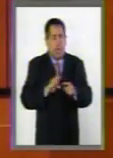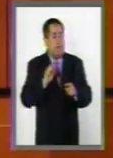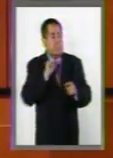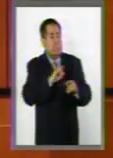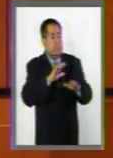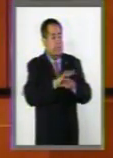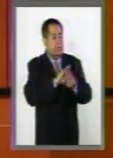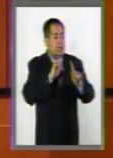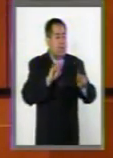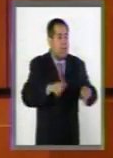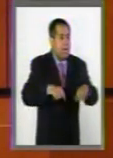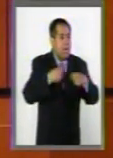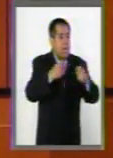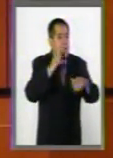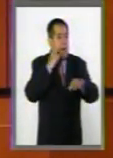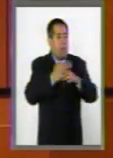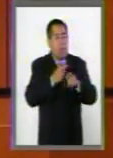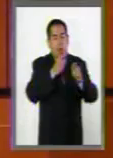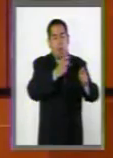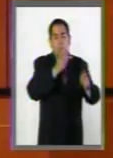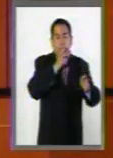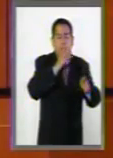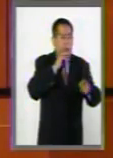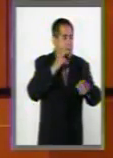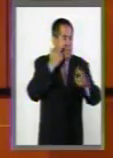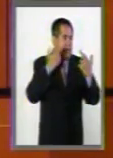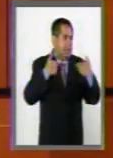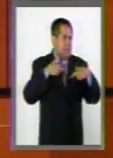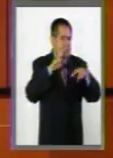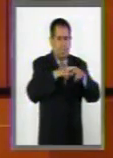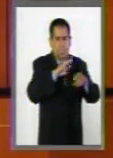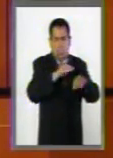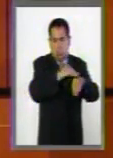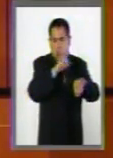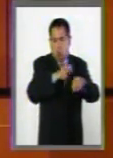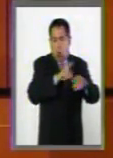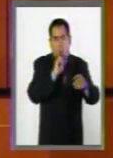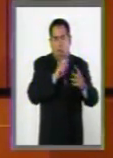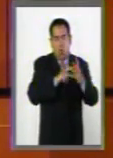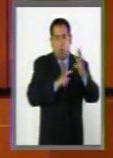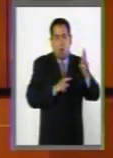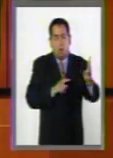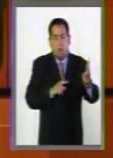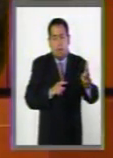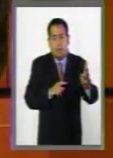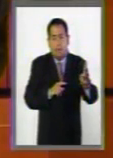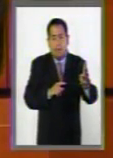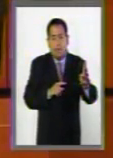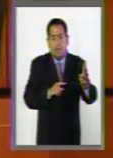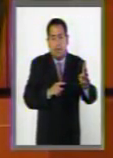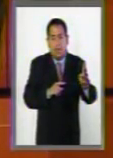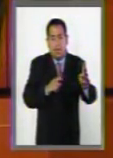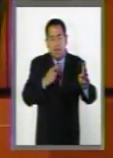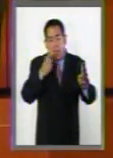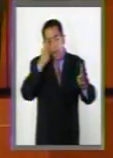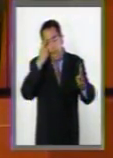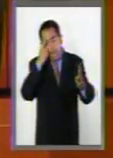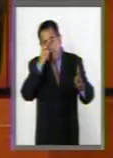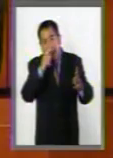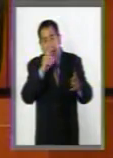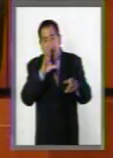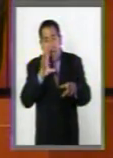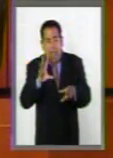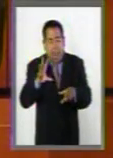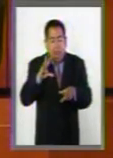traslado de responsabilidad hacia su padre, madre, representante legal o algún tercero, para incluir,